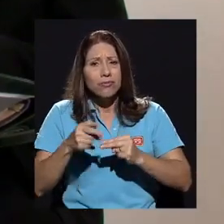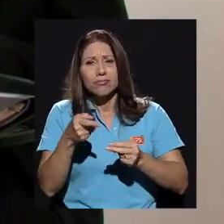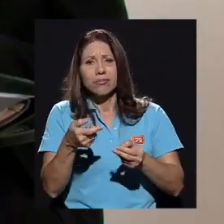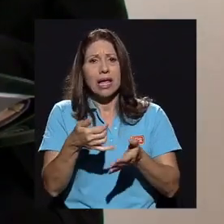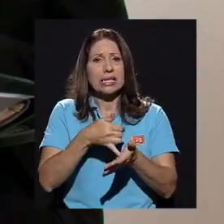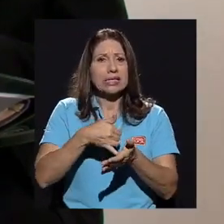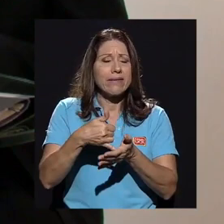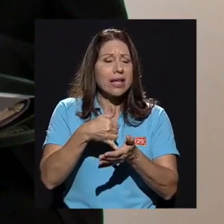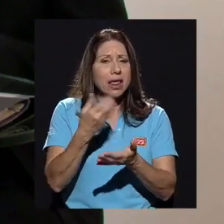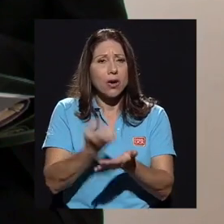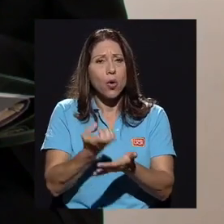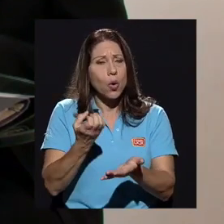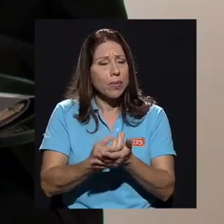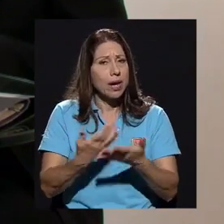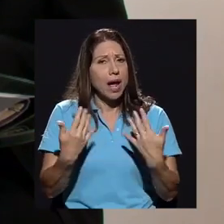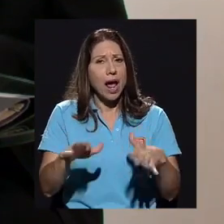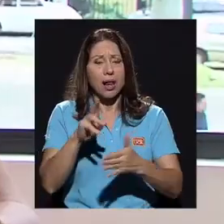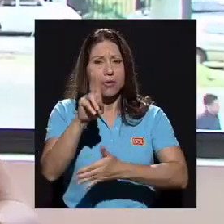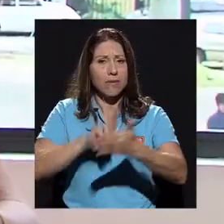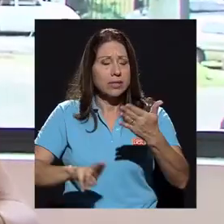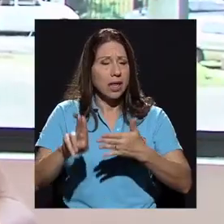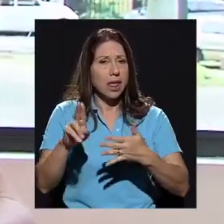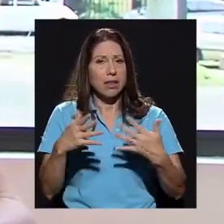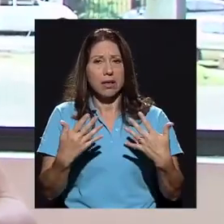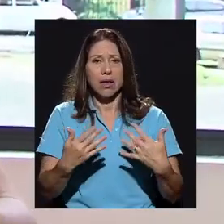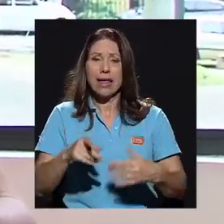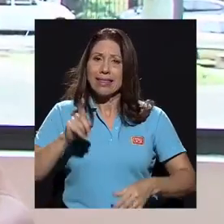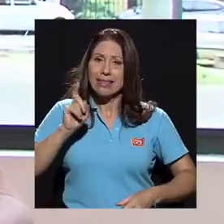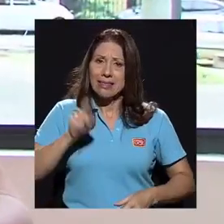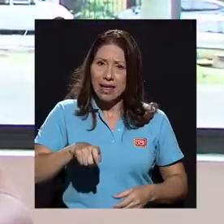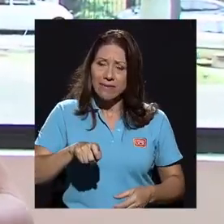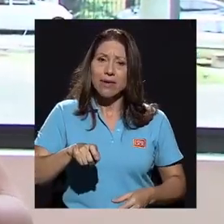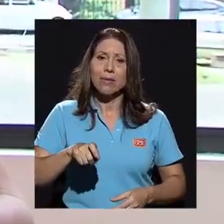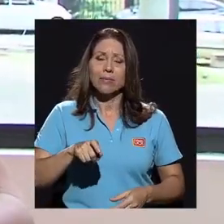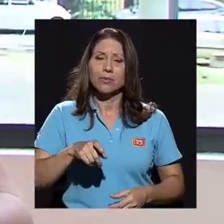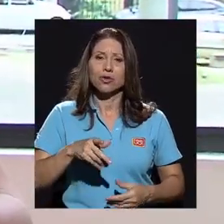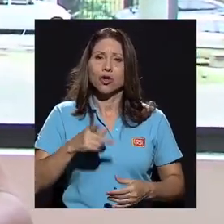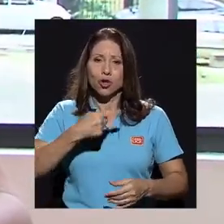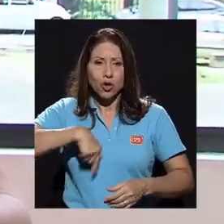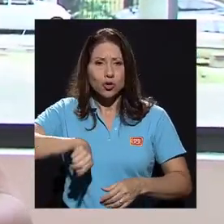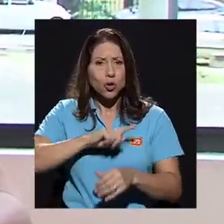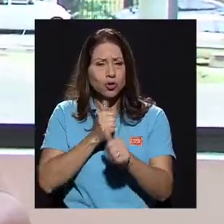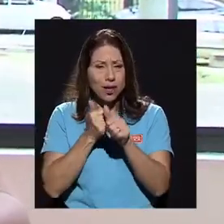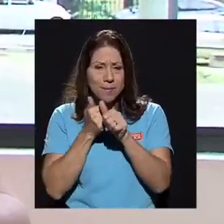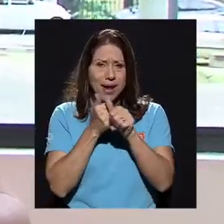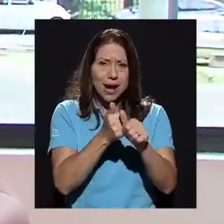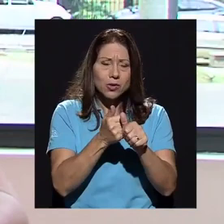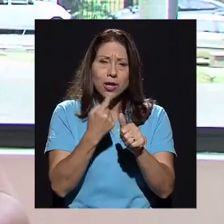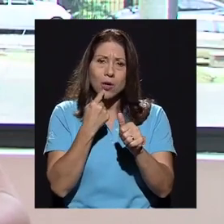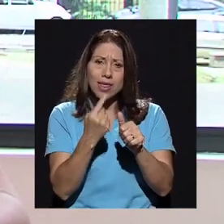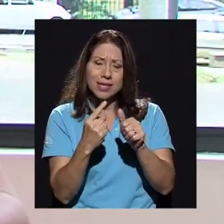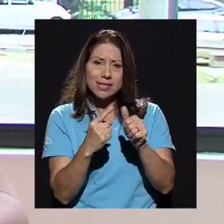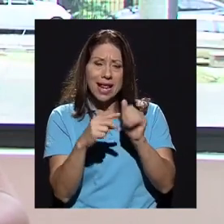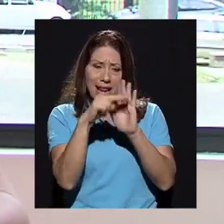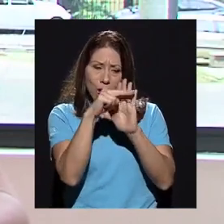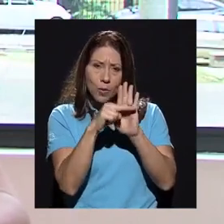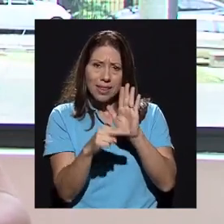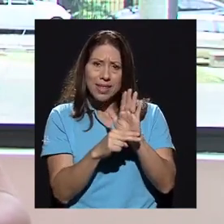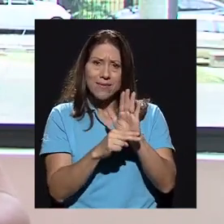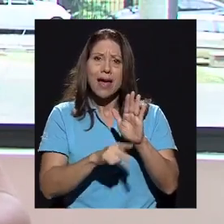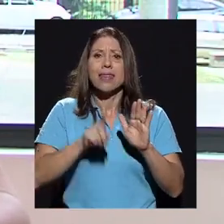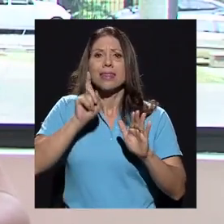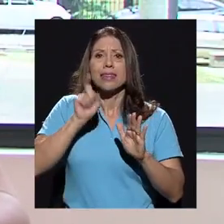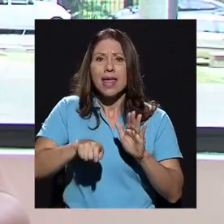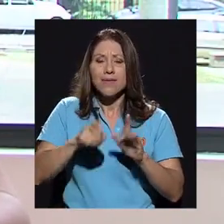económica tremenda a la universidad. Debe ser, debemos realmente apegarnos a lo que dice la normativa, debe